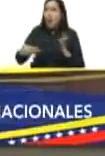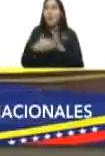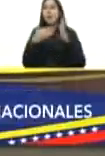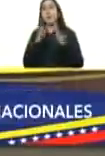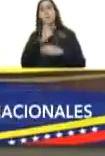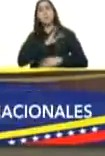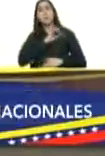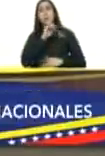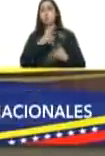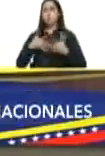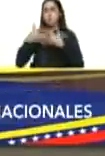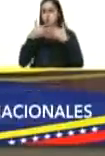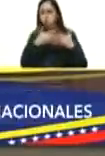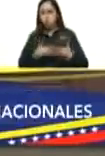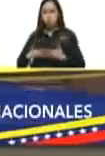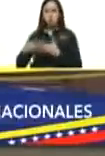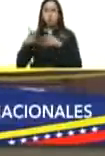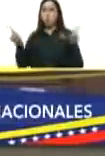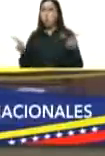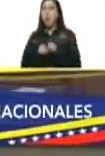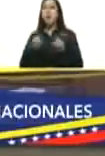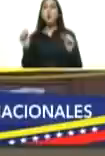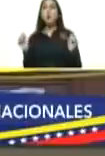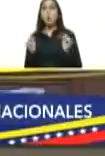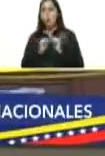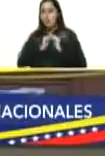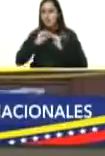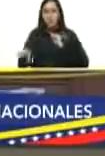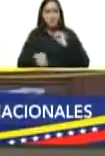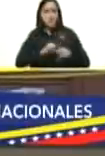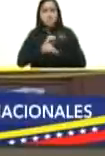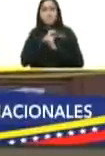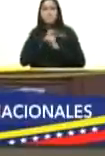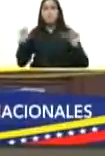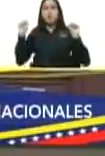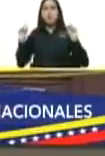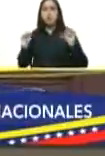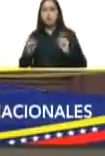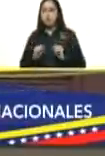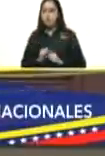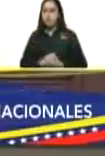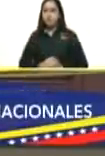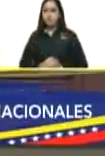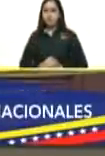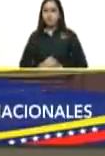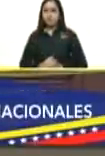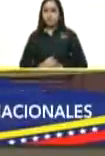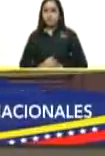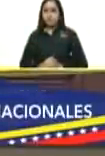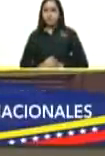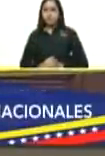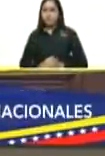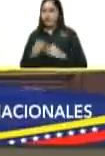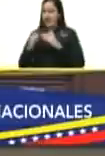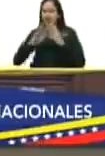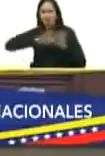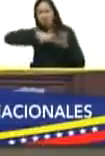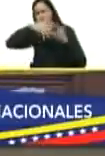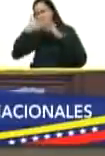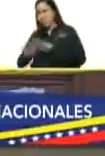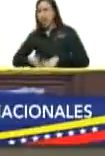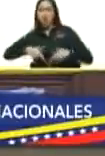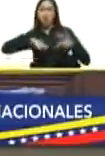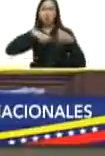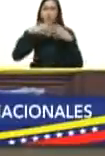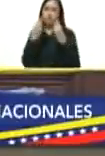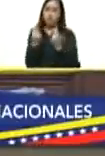es como el que lance una bomba y destruya casas apartamentos y